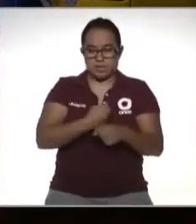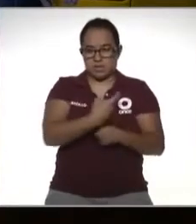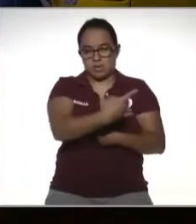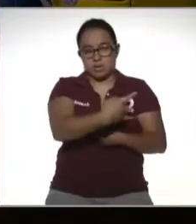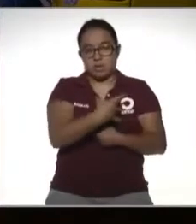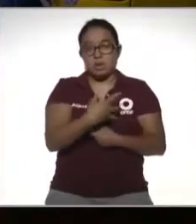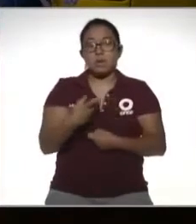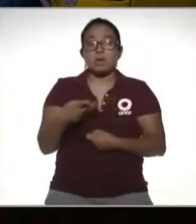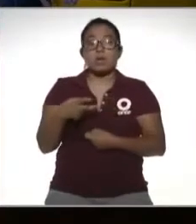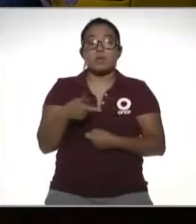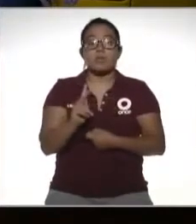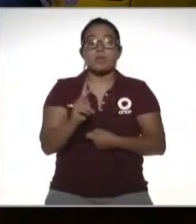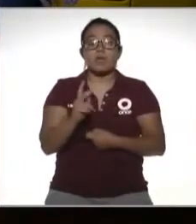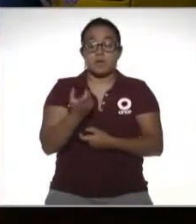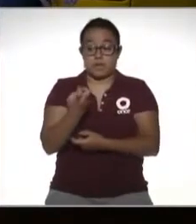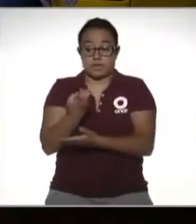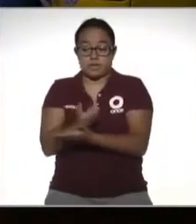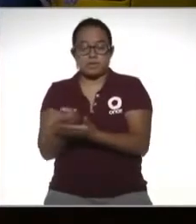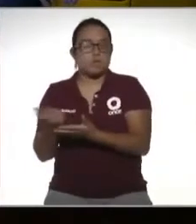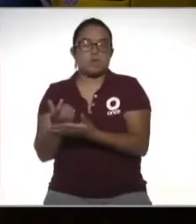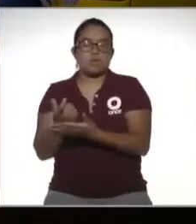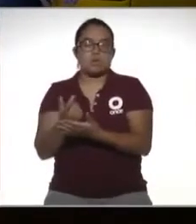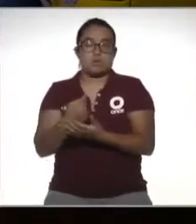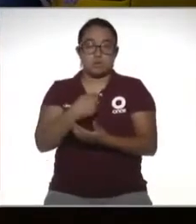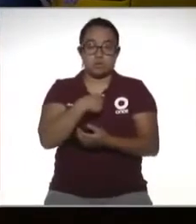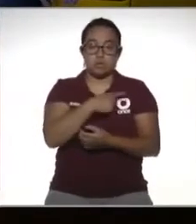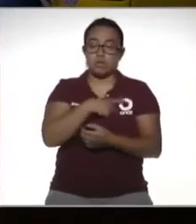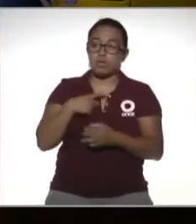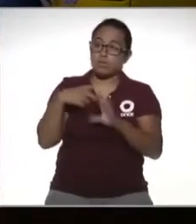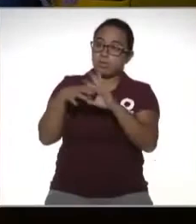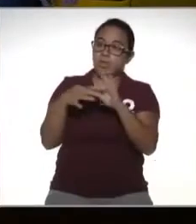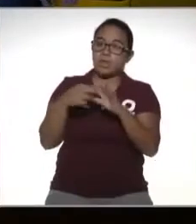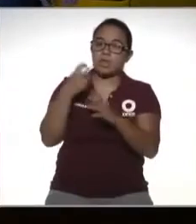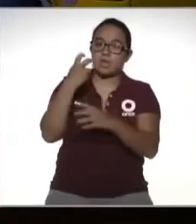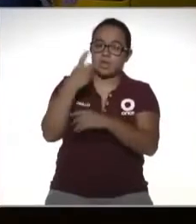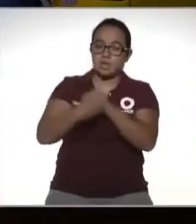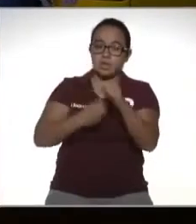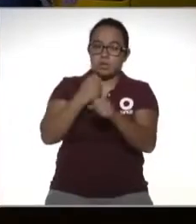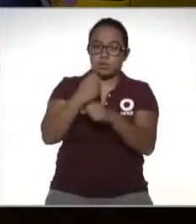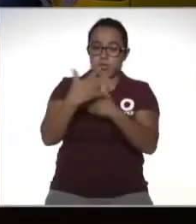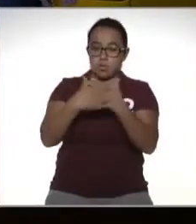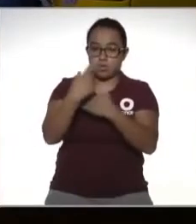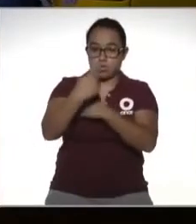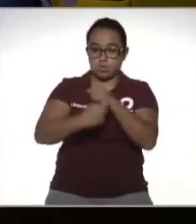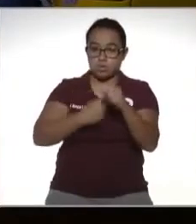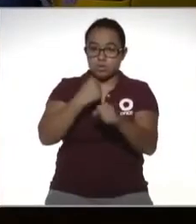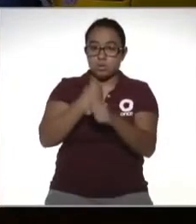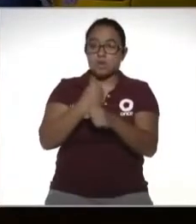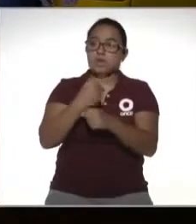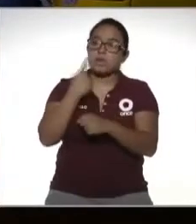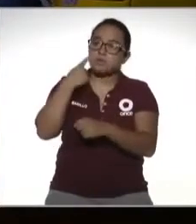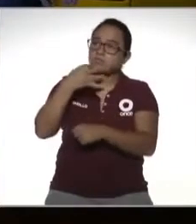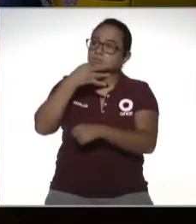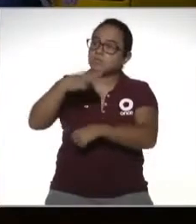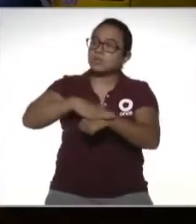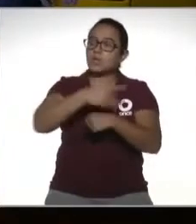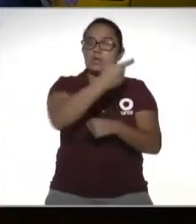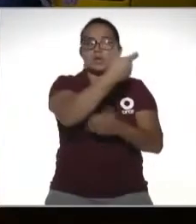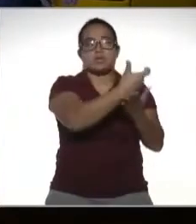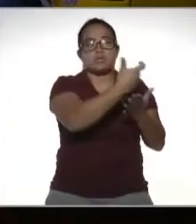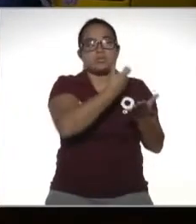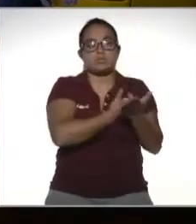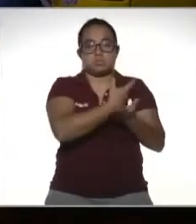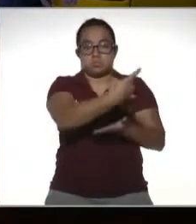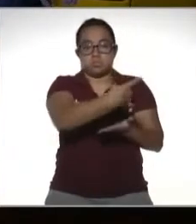pues no donde me depositan la nómina tengo que presentar mi declaración anual el próximo año e informar el depósito de este seguro